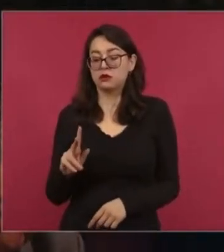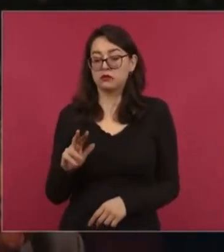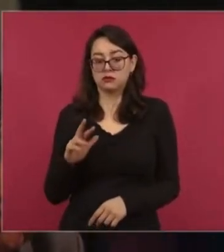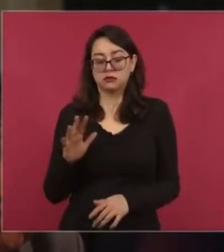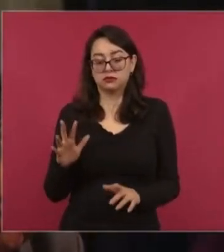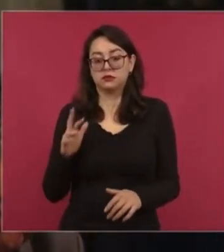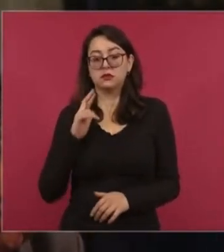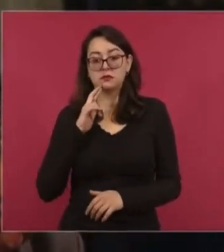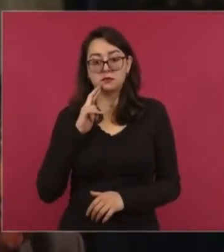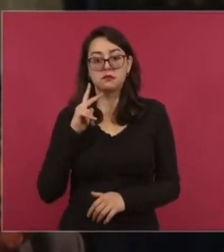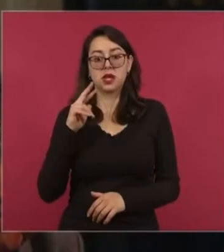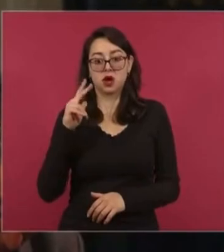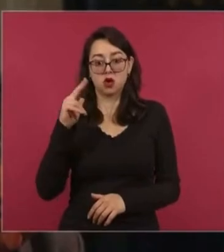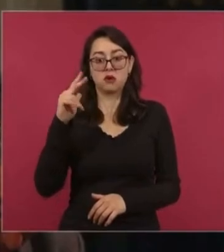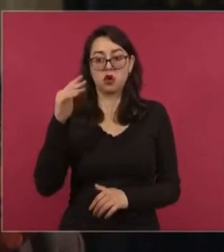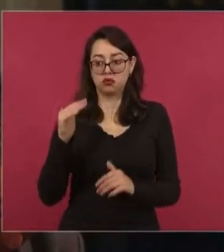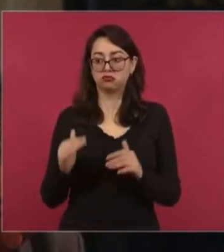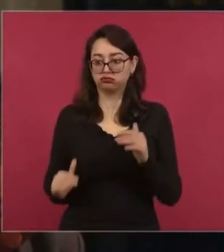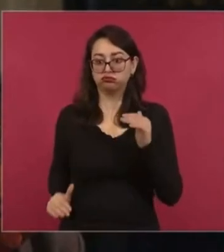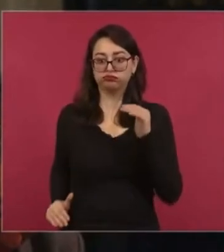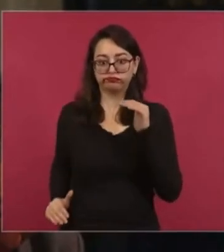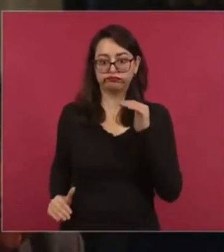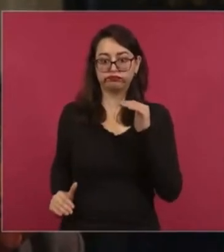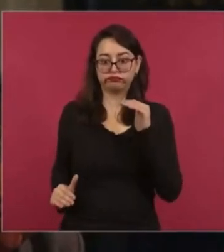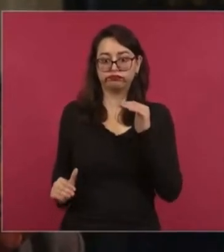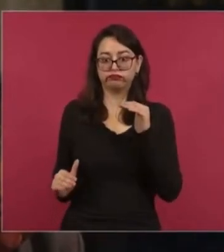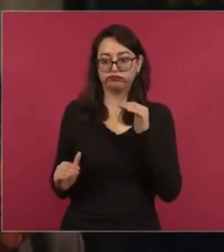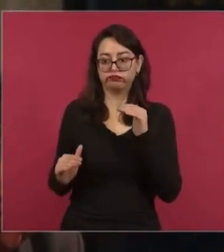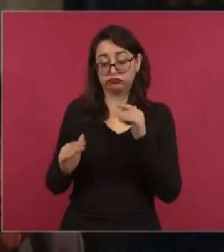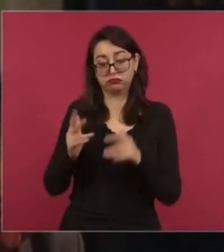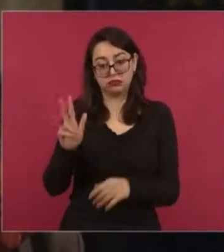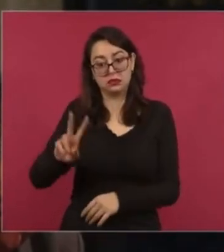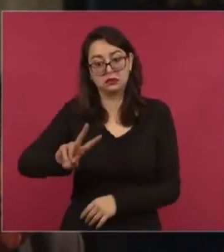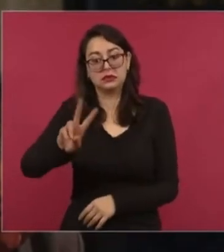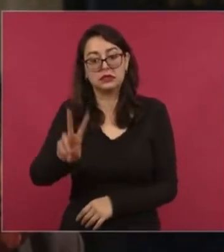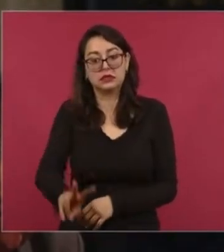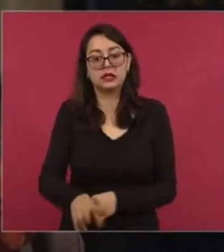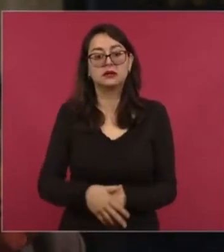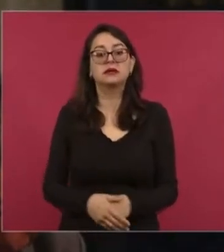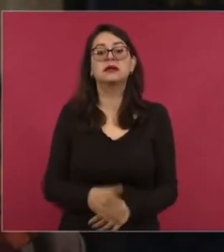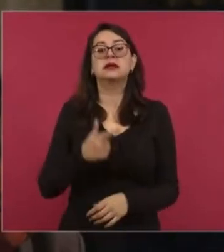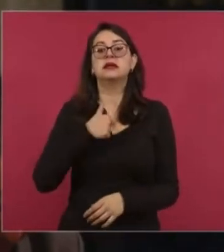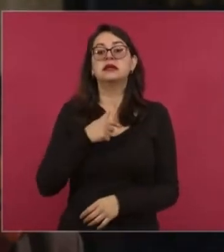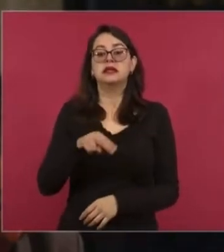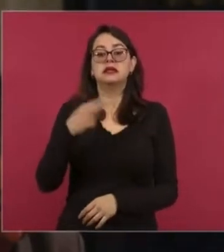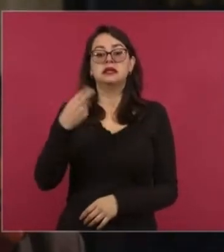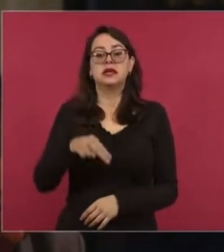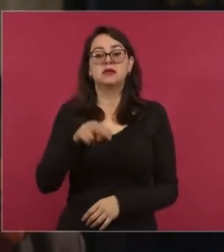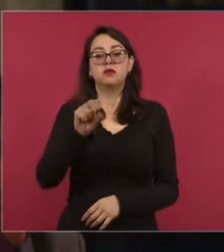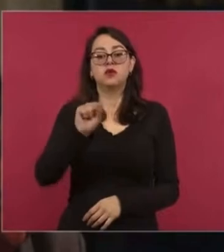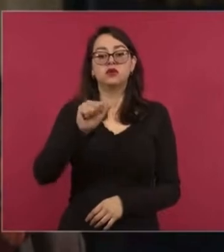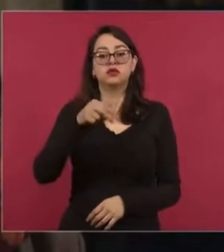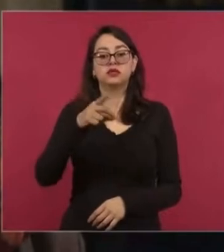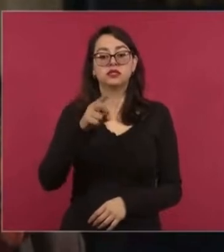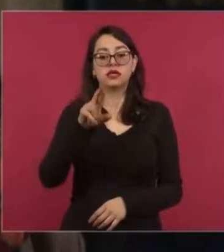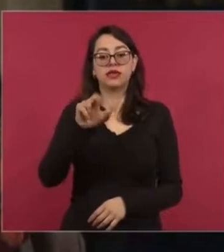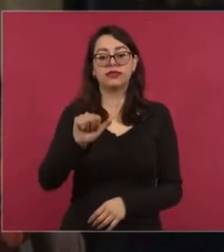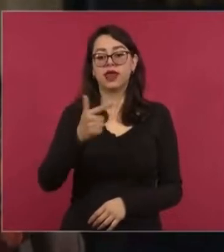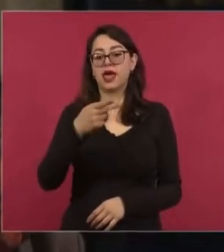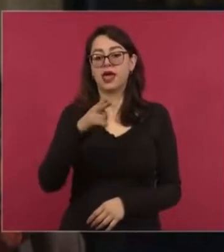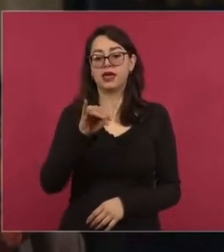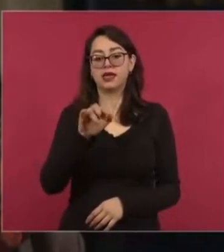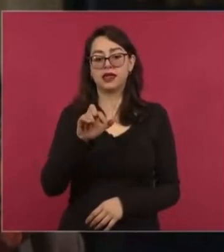critiquen los del nivel alto. Bueno, soy Sandra Aguilera, Grupo Larza Comunicaciones y Despierta Quintana Roo. Presidente,